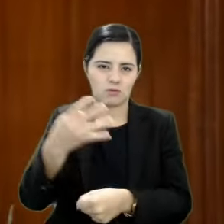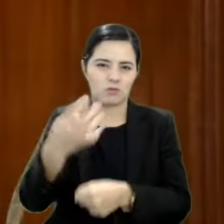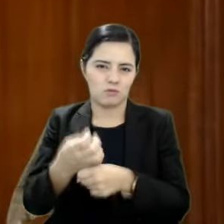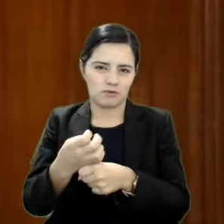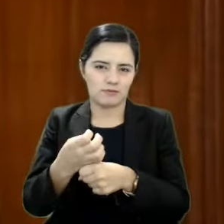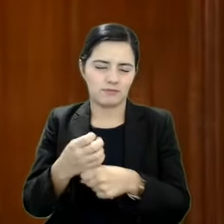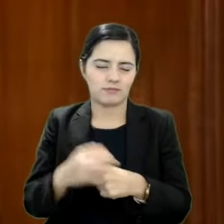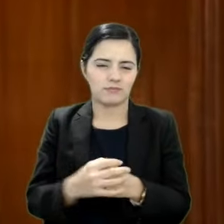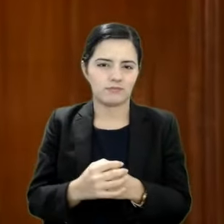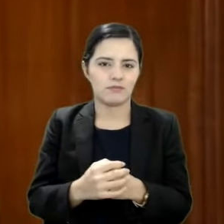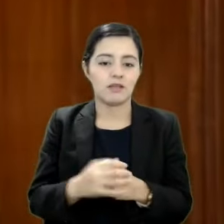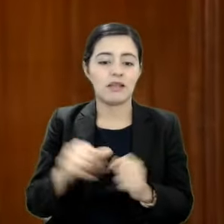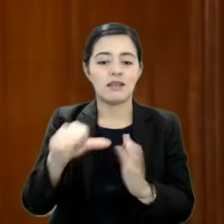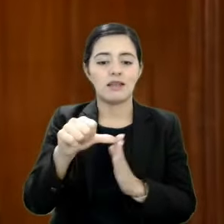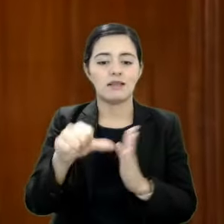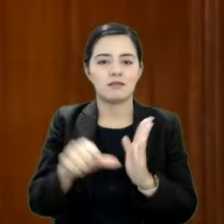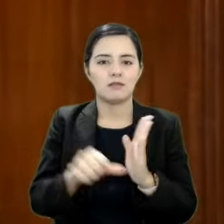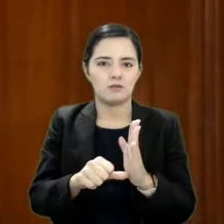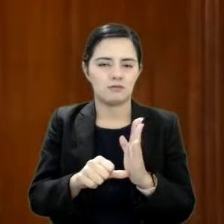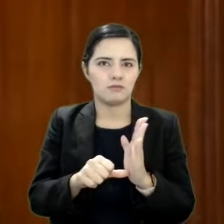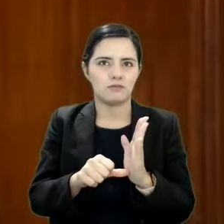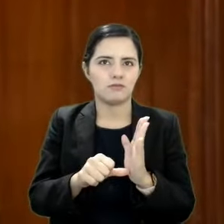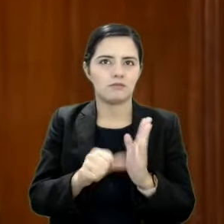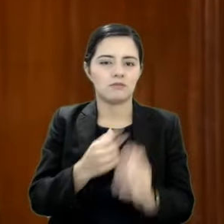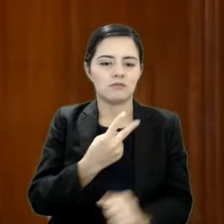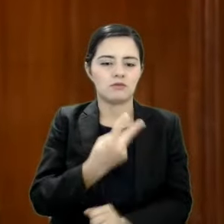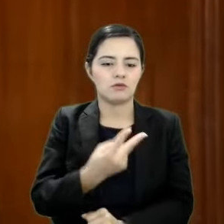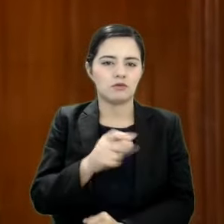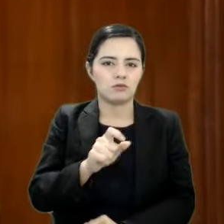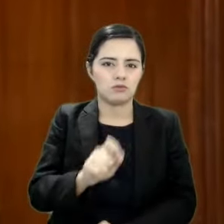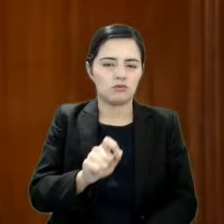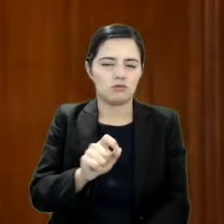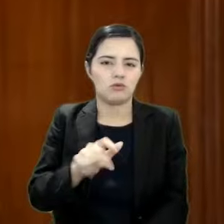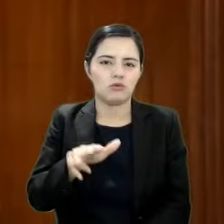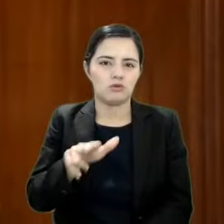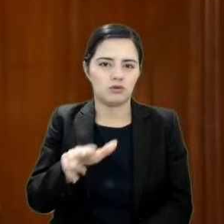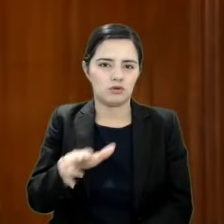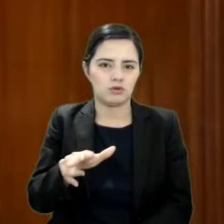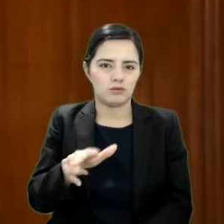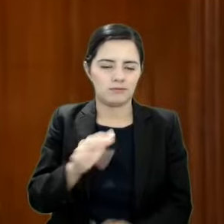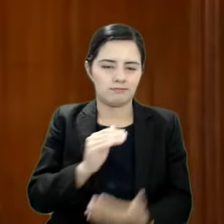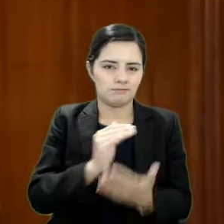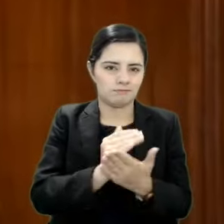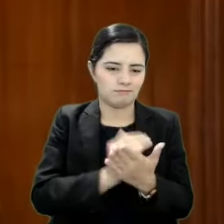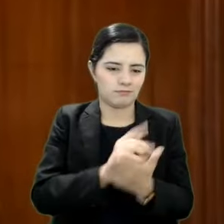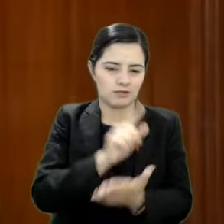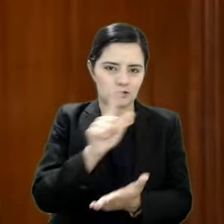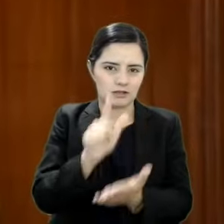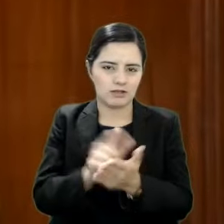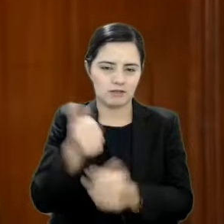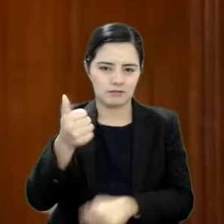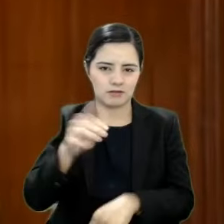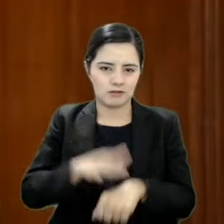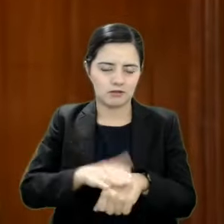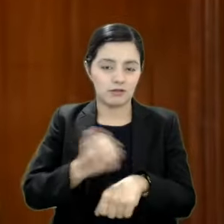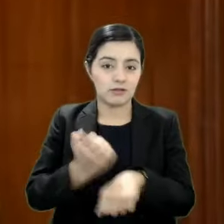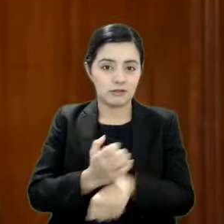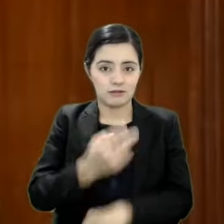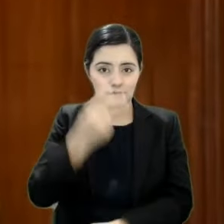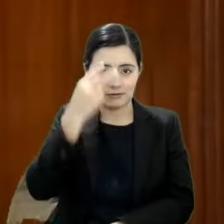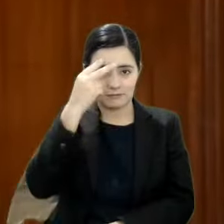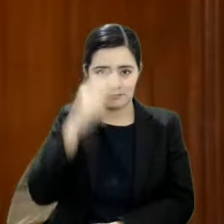al artículo 2.18 del Código Administrativo del Estado de México